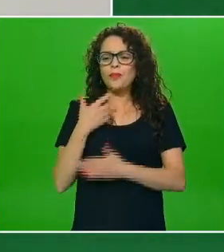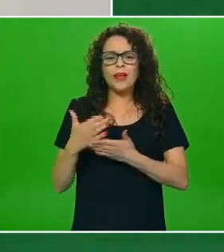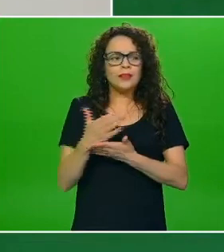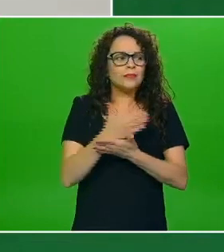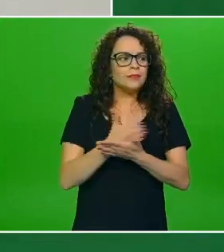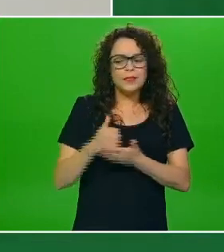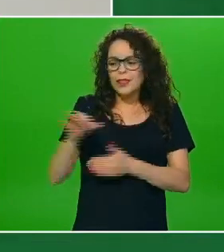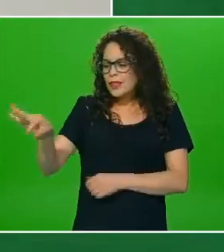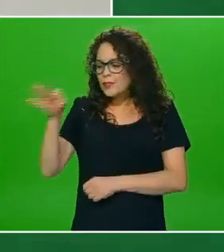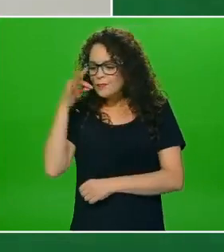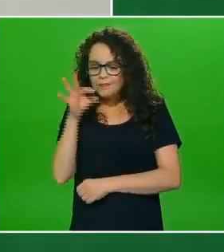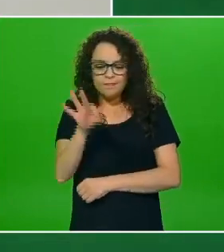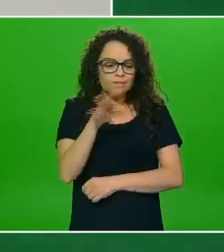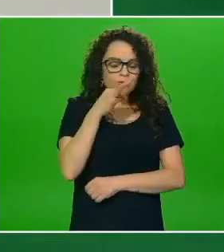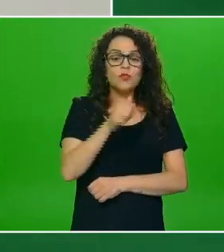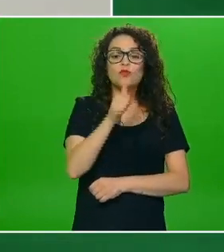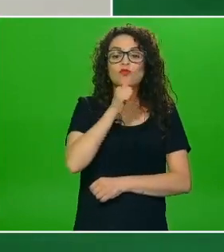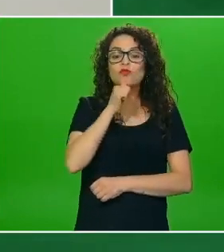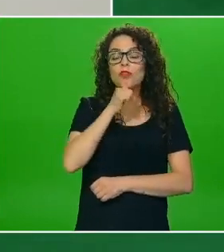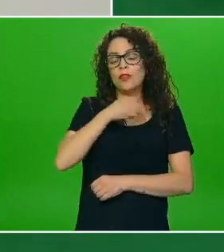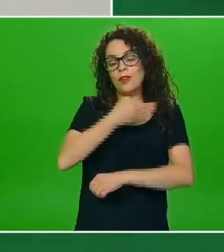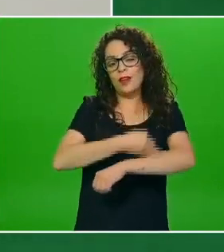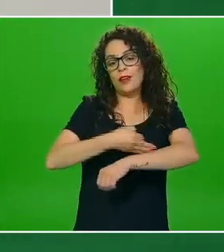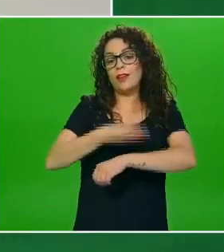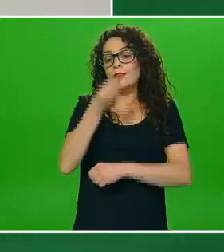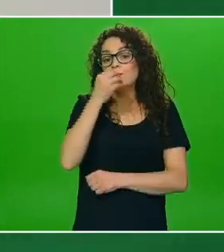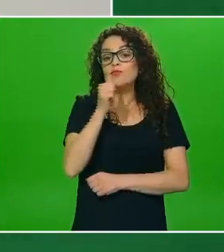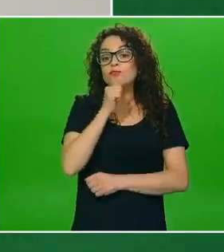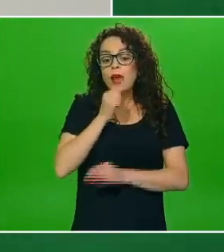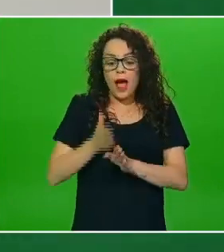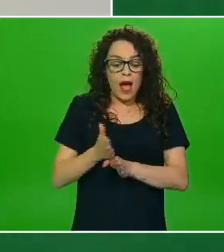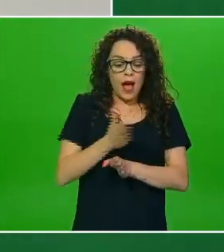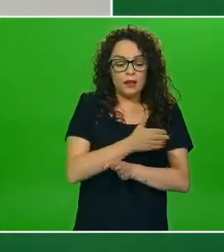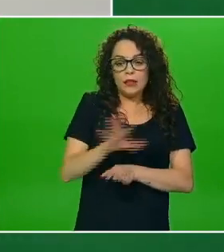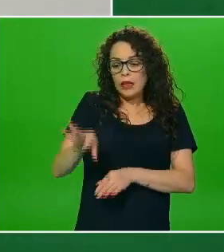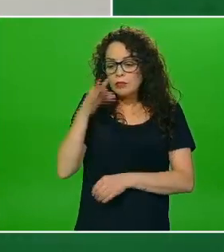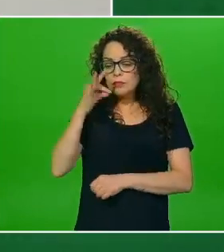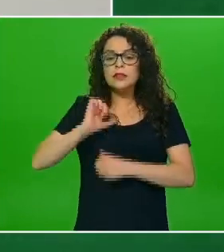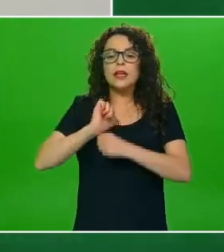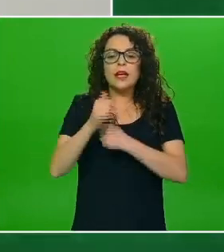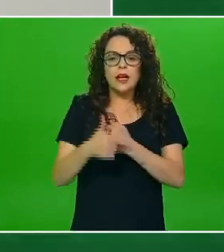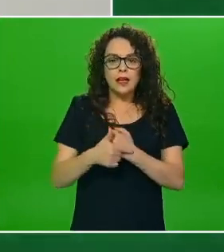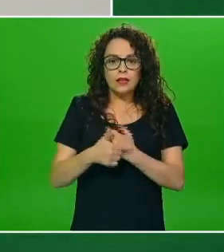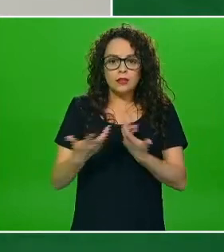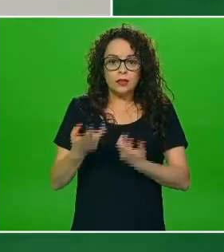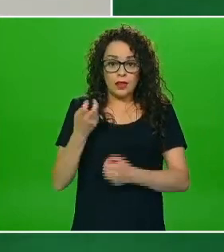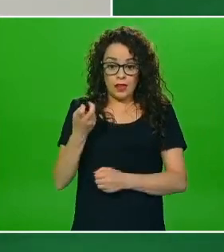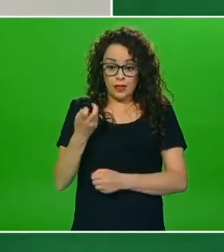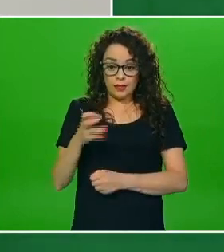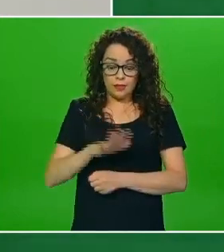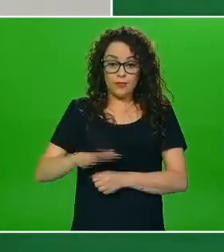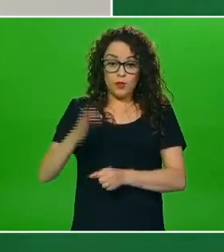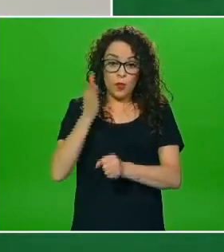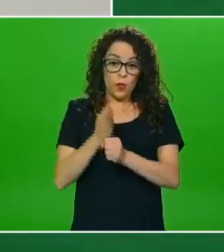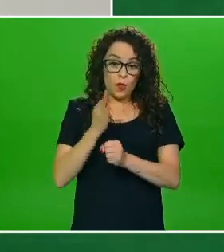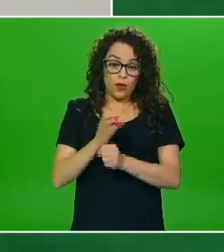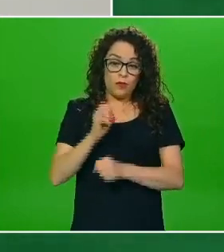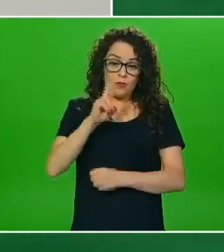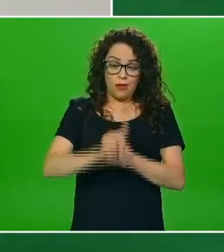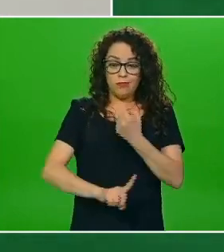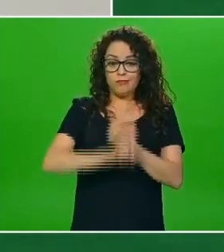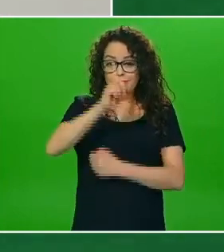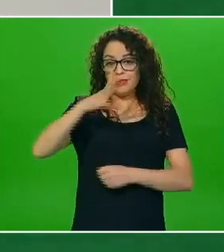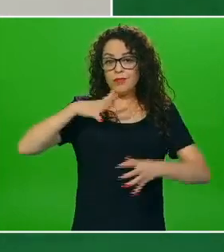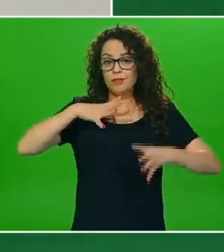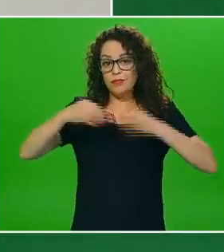antes de que llegue la hora finalmente de la comida entonces en este marco en este ambiente pandémico y como ellos han estado